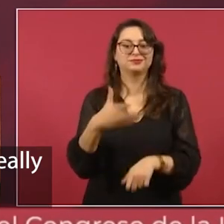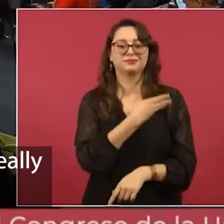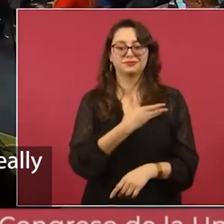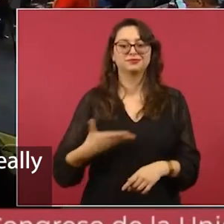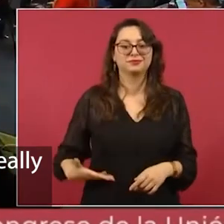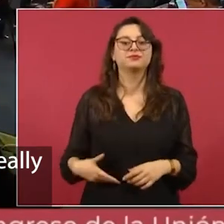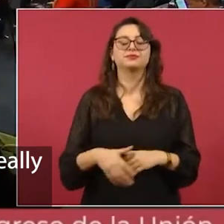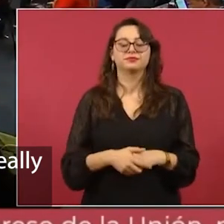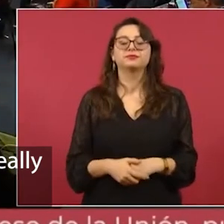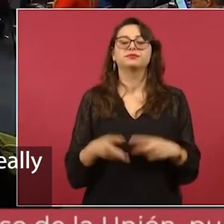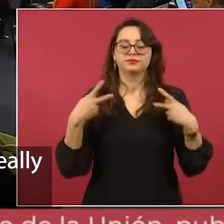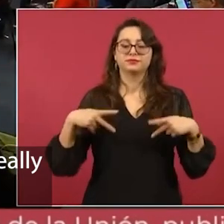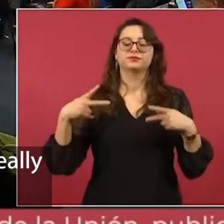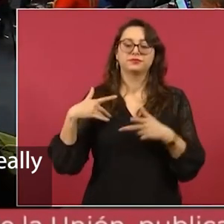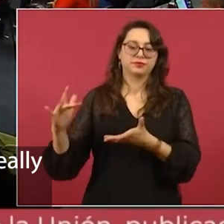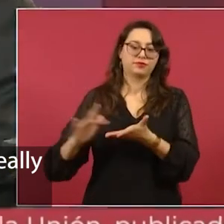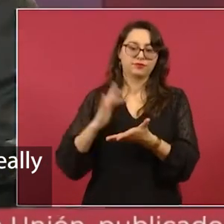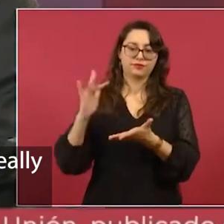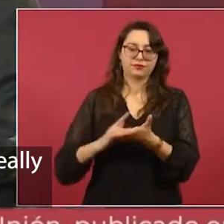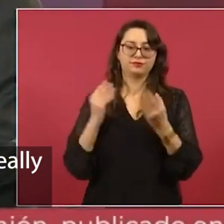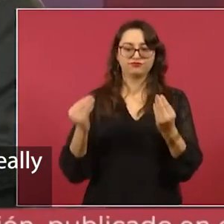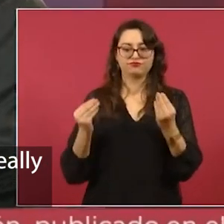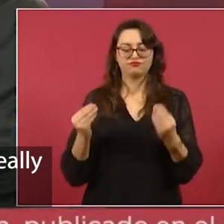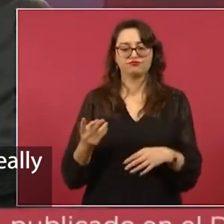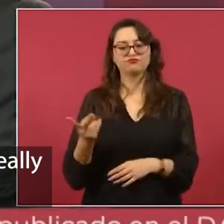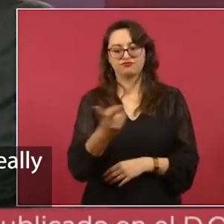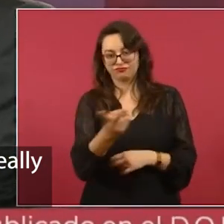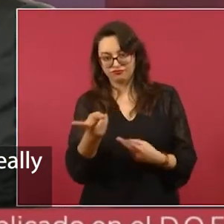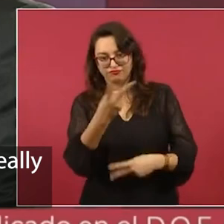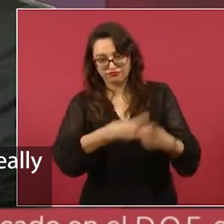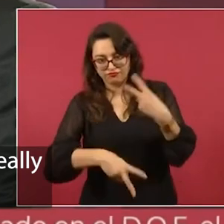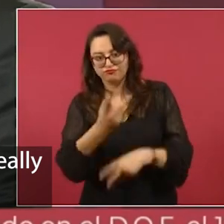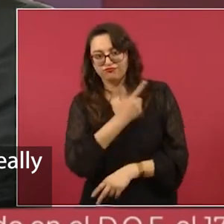Pero la gente nos está apoyando mucho. Nos da mucho gusto que estén aquí.